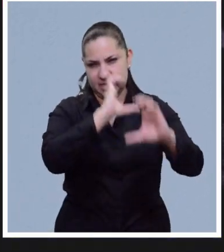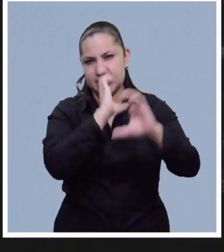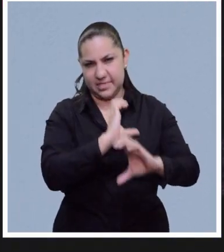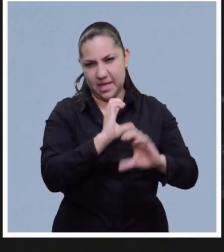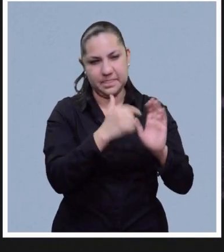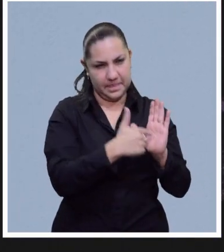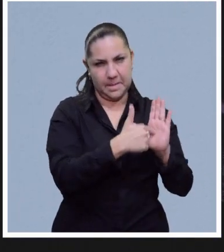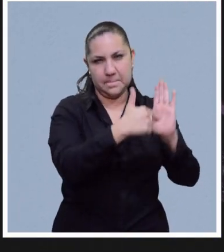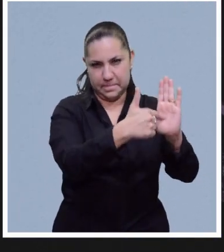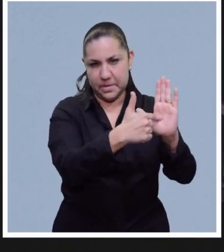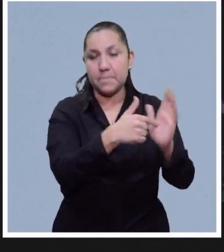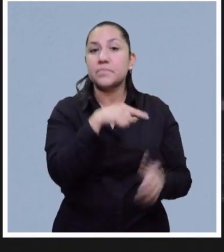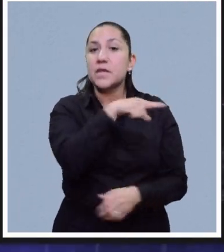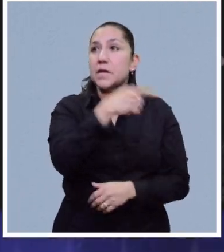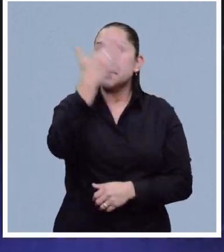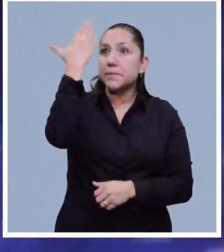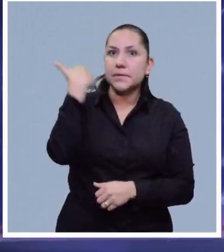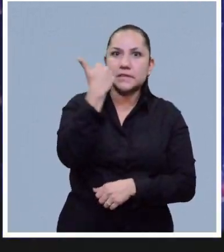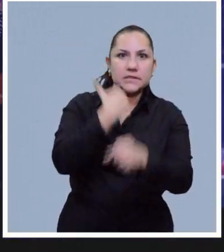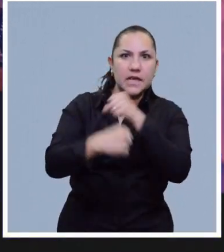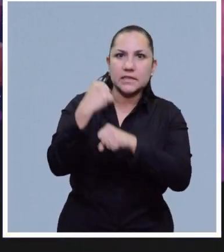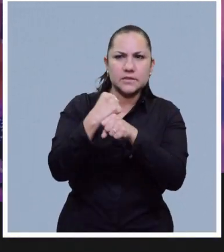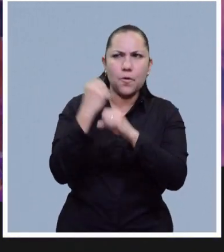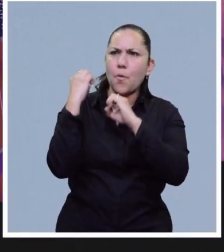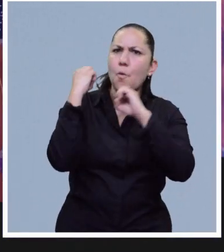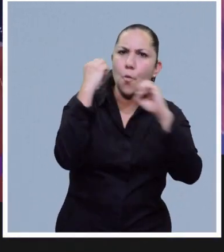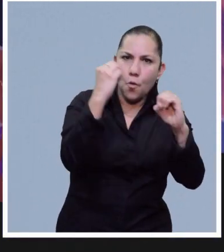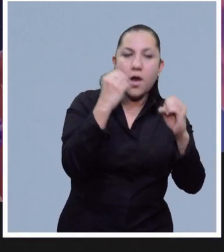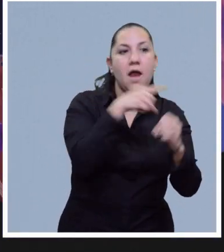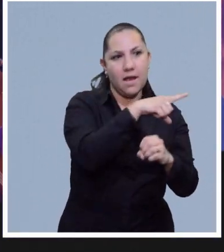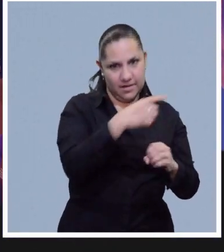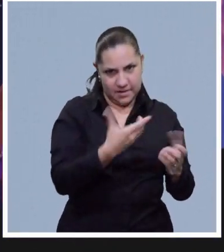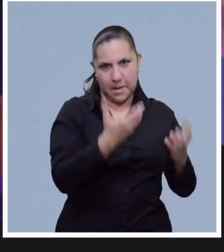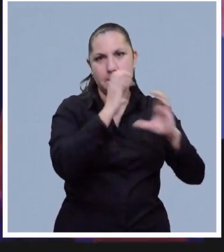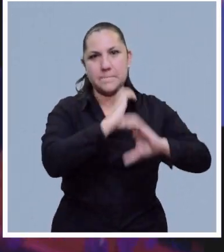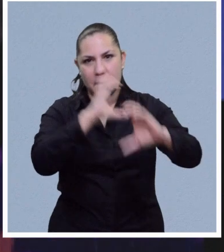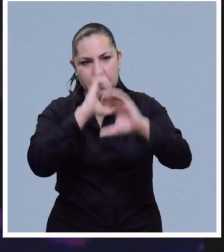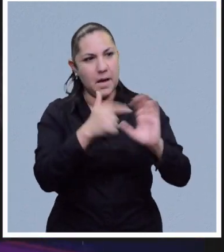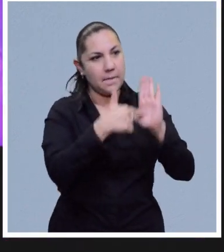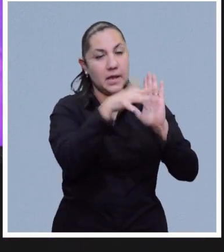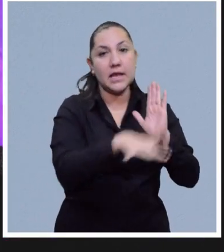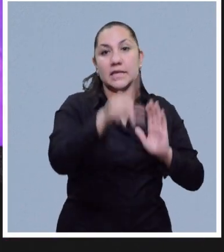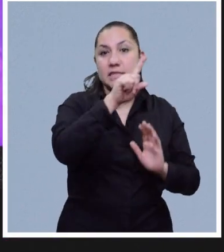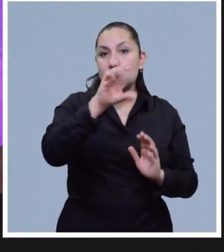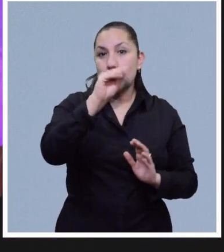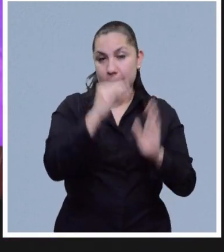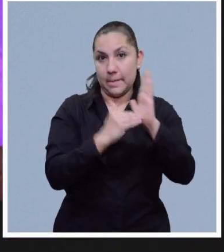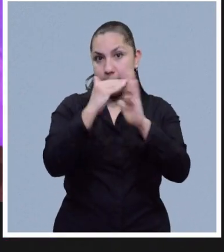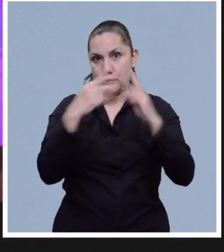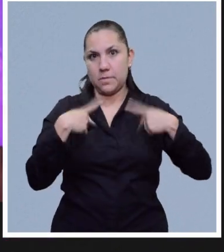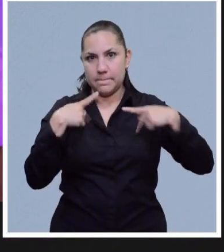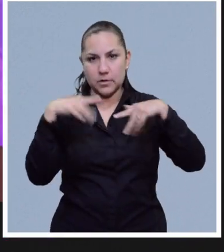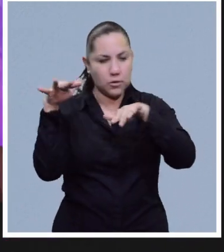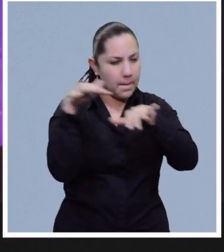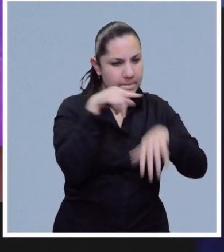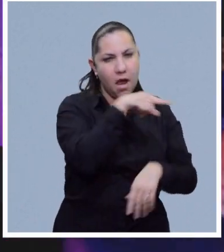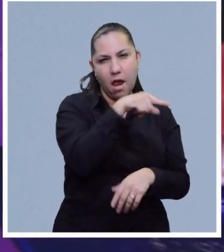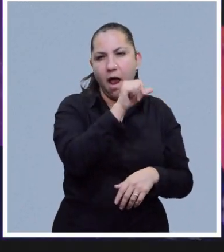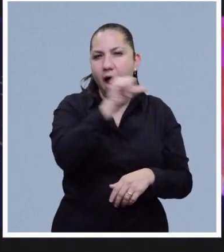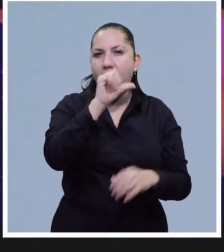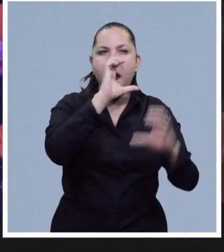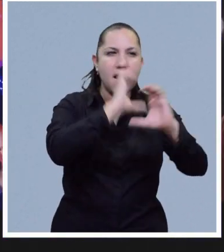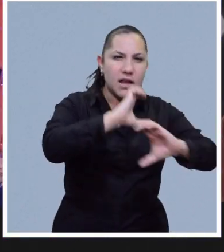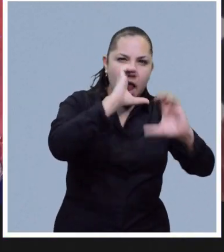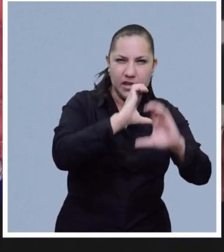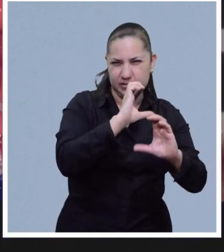Rihanna, quien regresó a los escenarios después de seis años para presentar ante 190 millones de personas algunos de los éxitos más